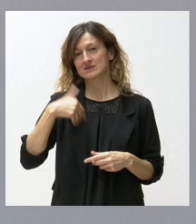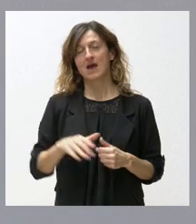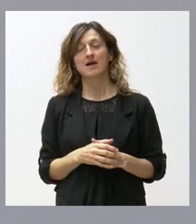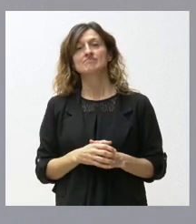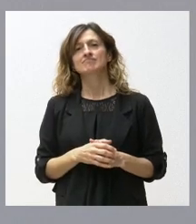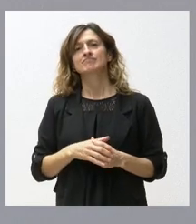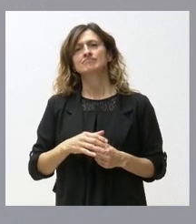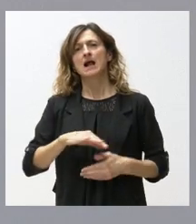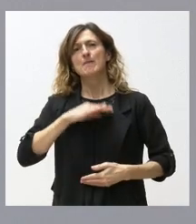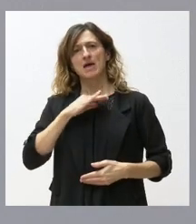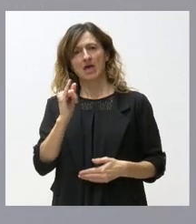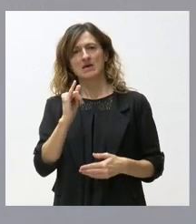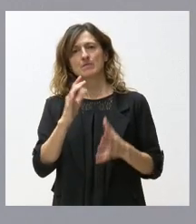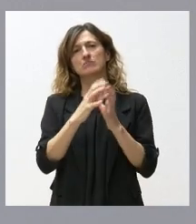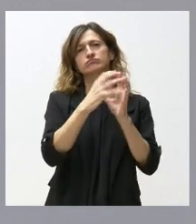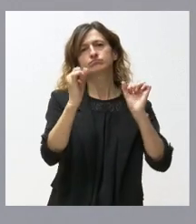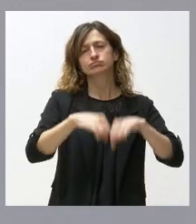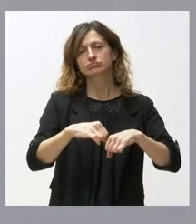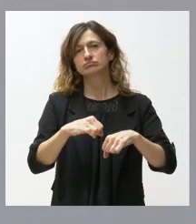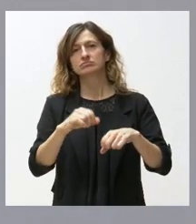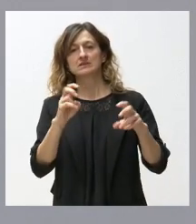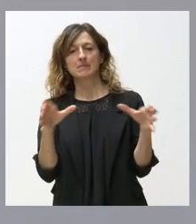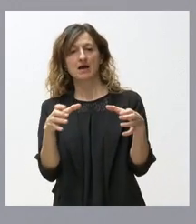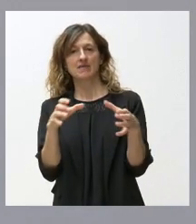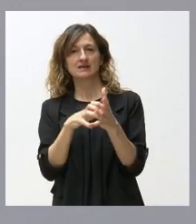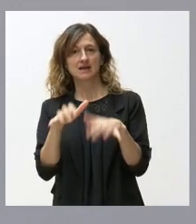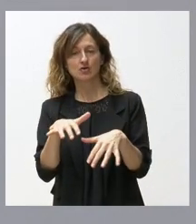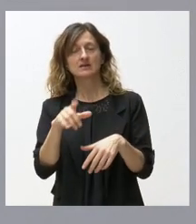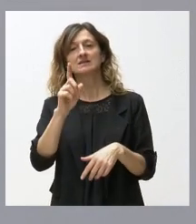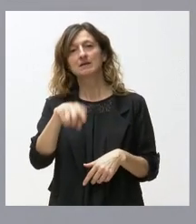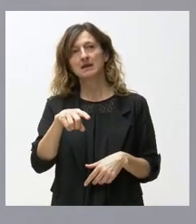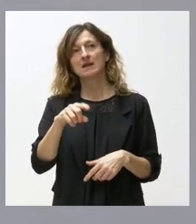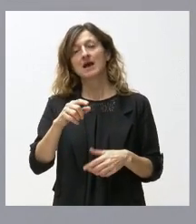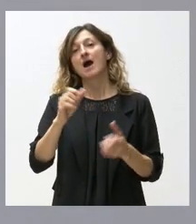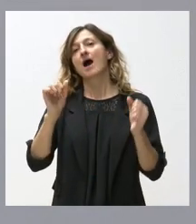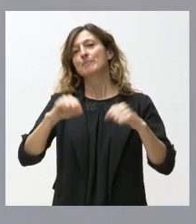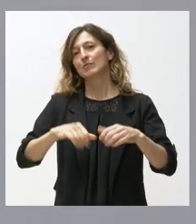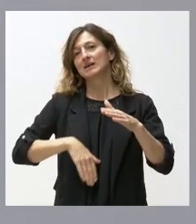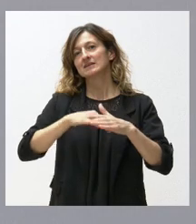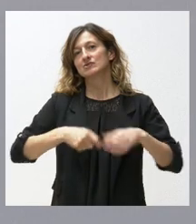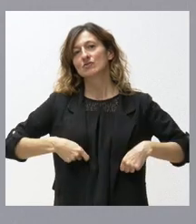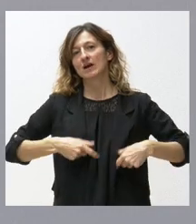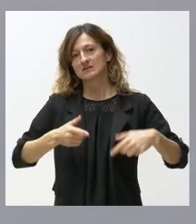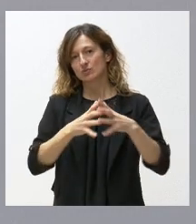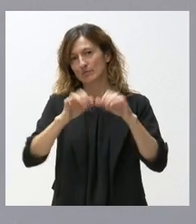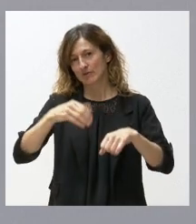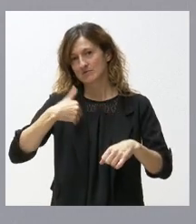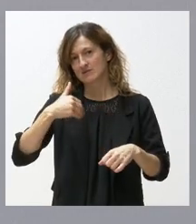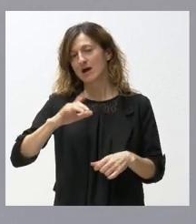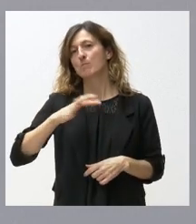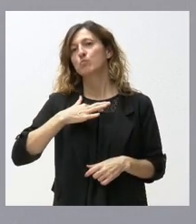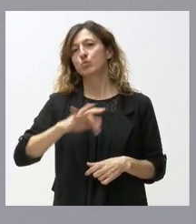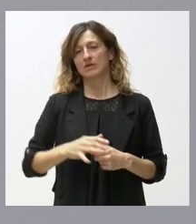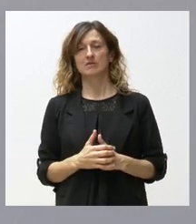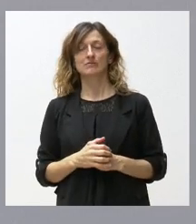capaces de llegar a acuerdos, de llegar a pactos de comunidad y de aprobar este techo de gasto. Esto es lo que hemos hecho